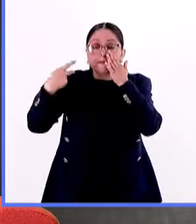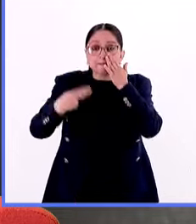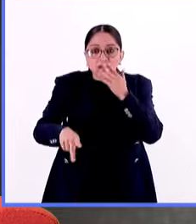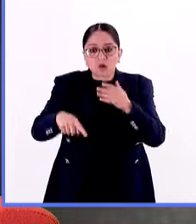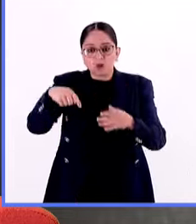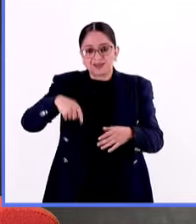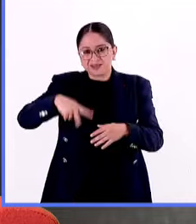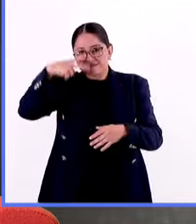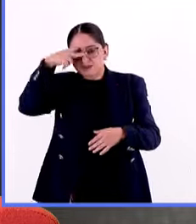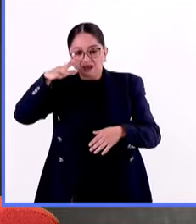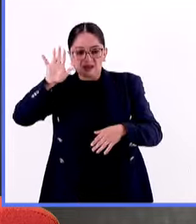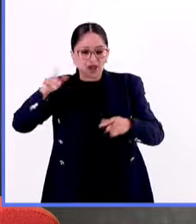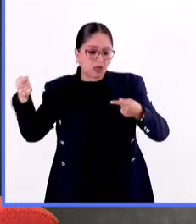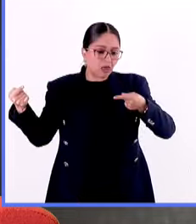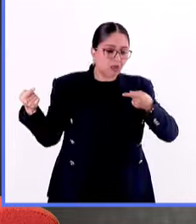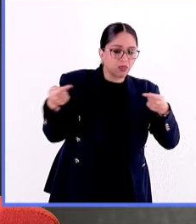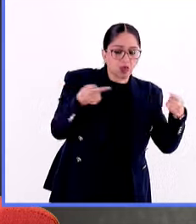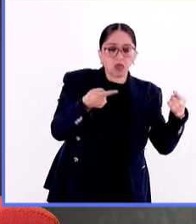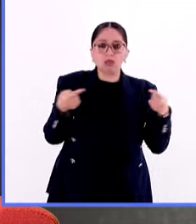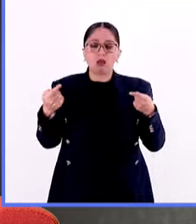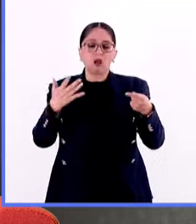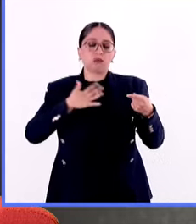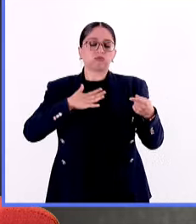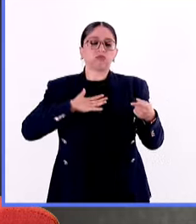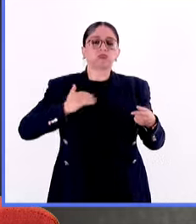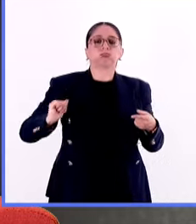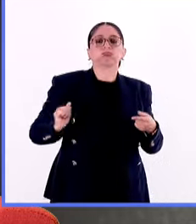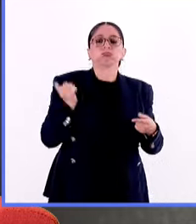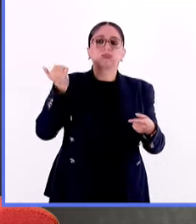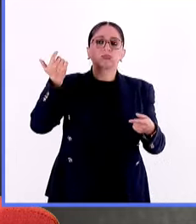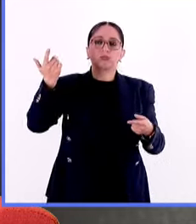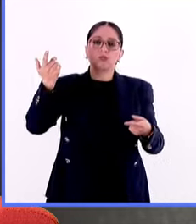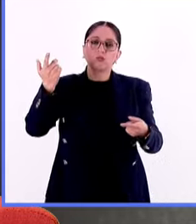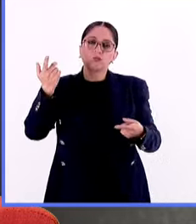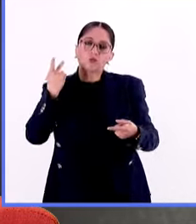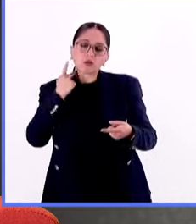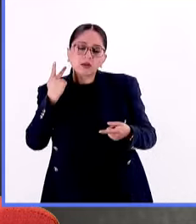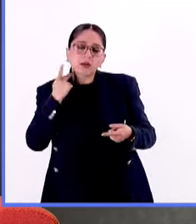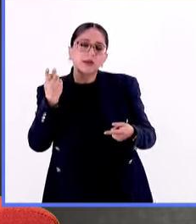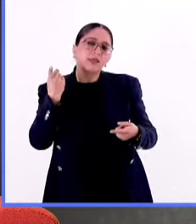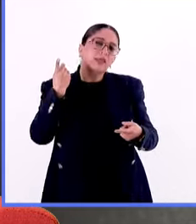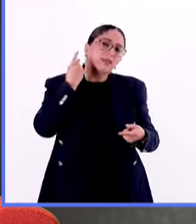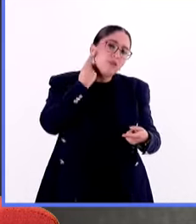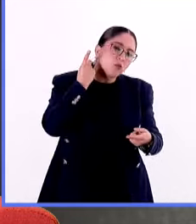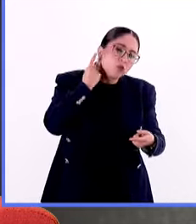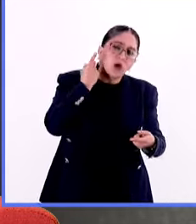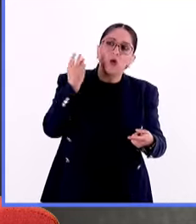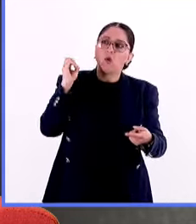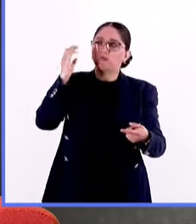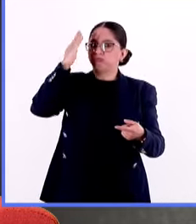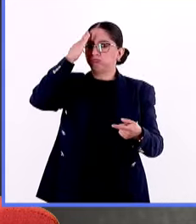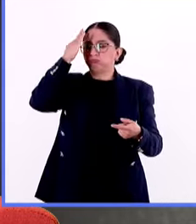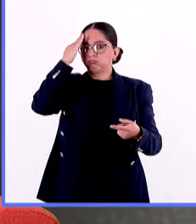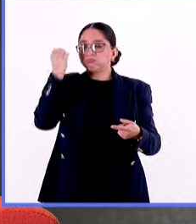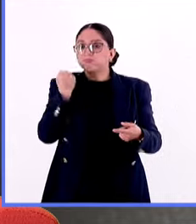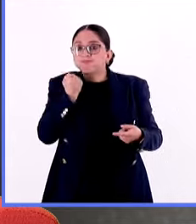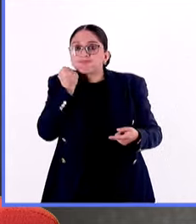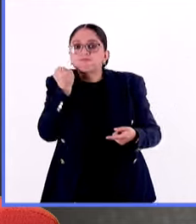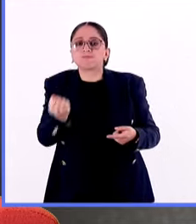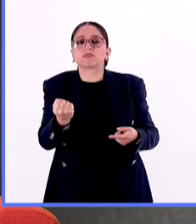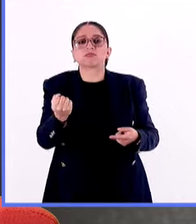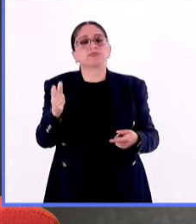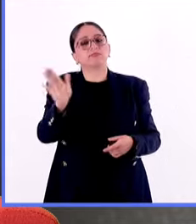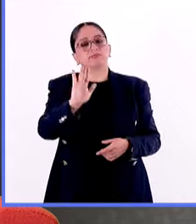intereses y las disputas políticas de diputados, de grupos de poder, hicieron necesario que hubiera un